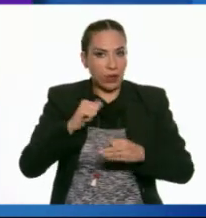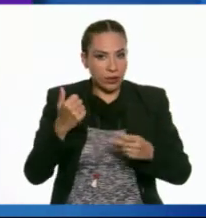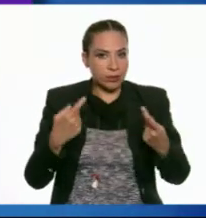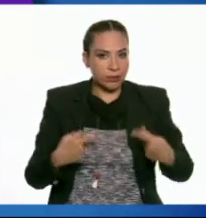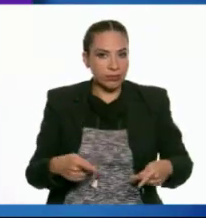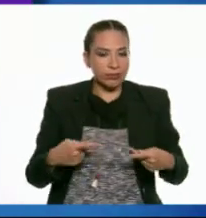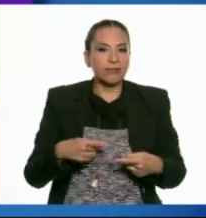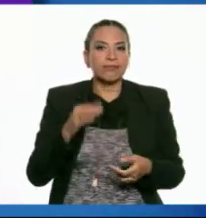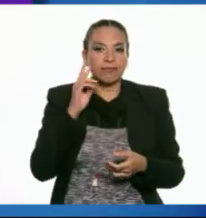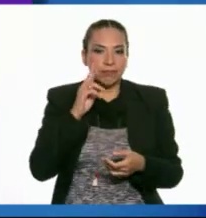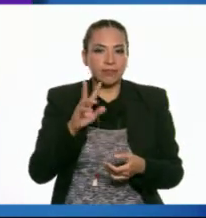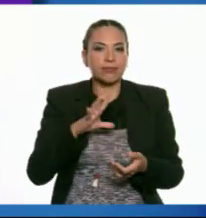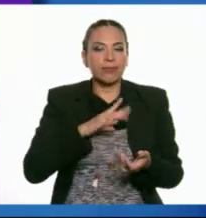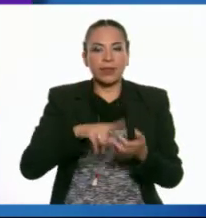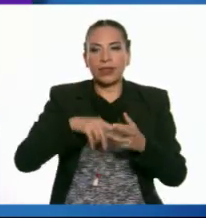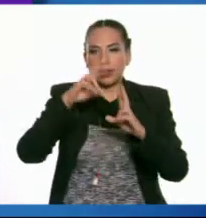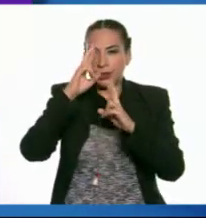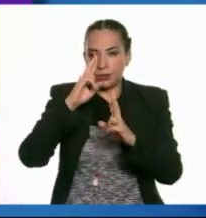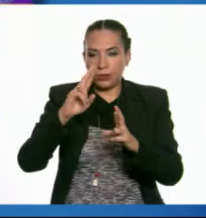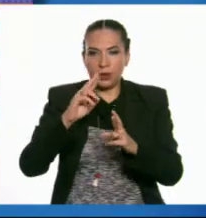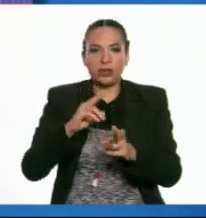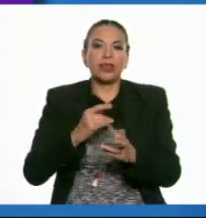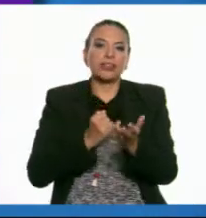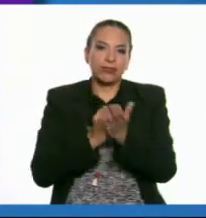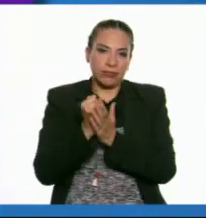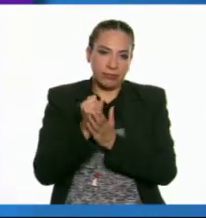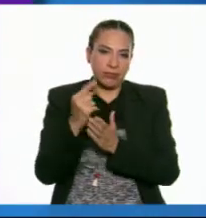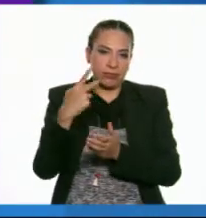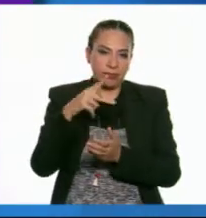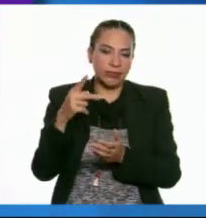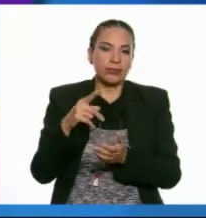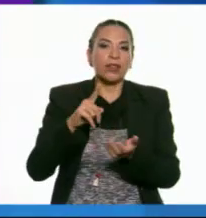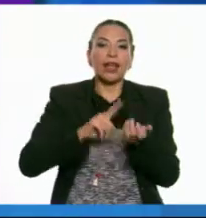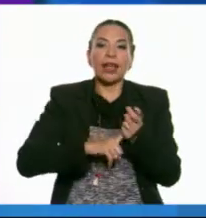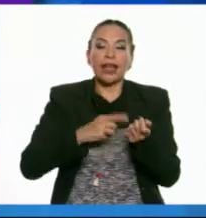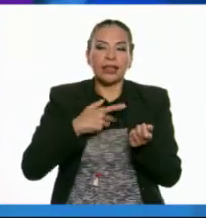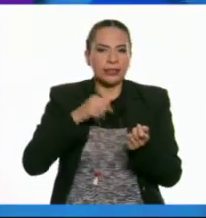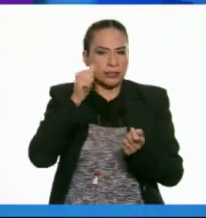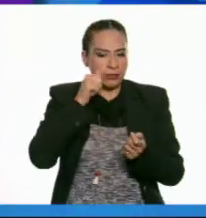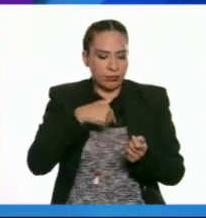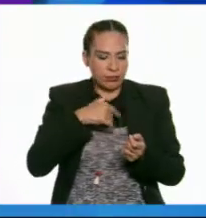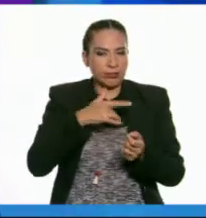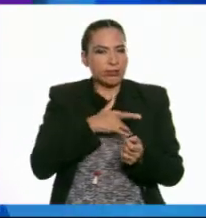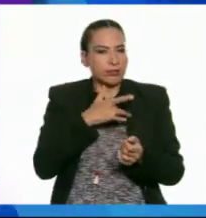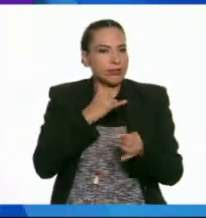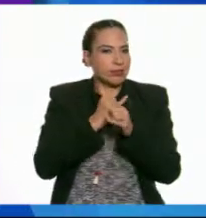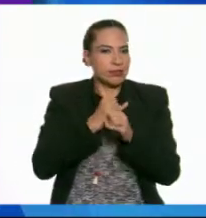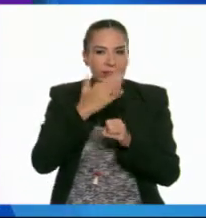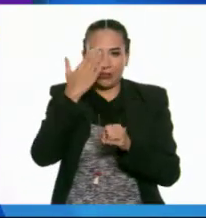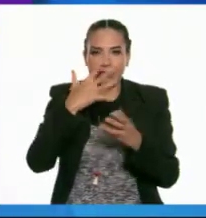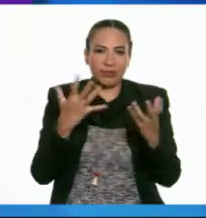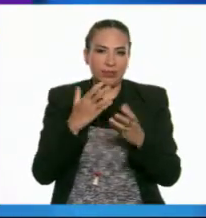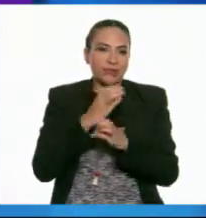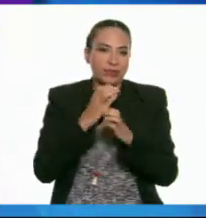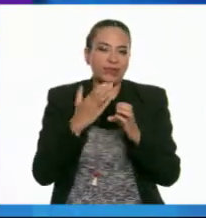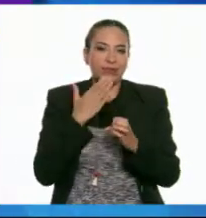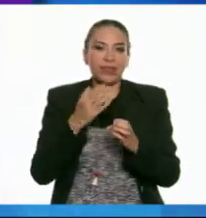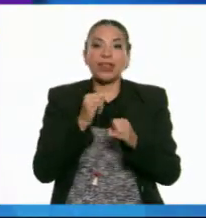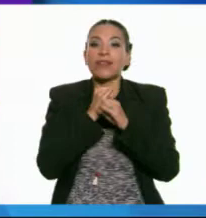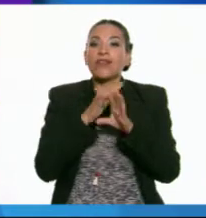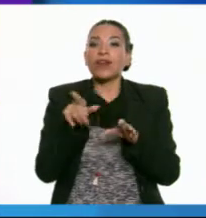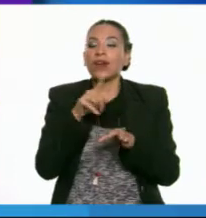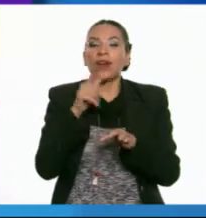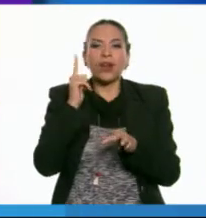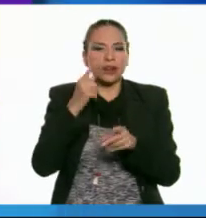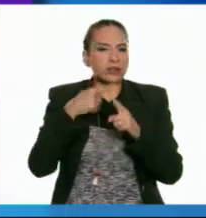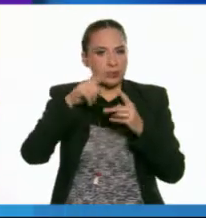otros, consulta, respeta y decide. Tu yo digital siempre sabrá hacer lo correcto. Esperamos que la información